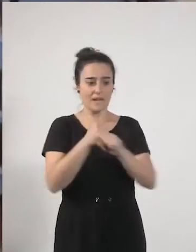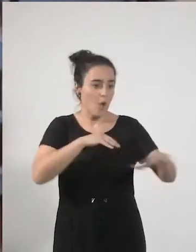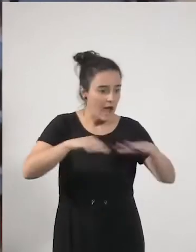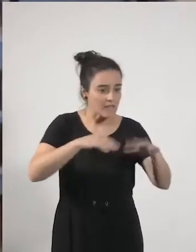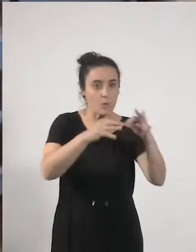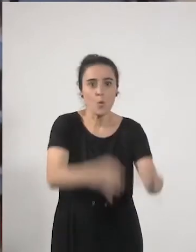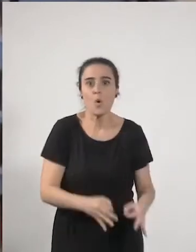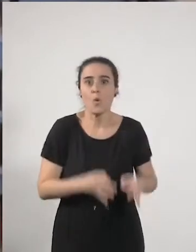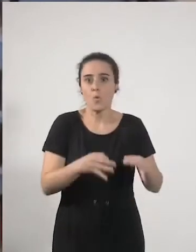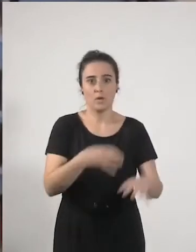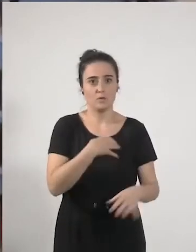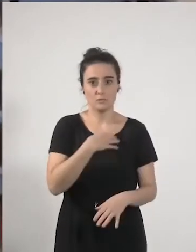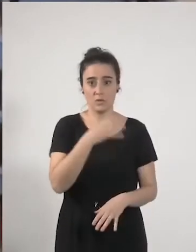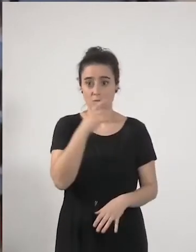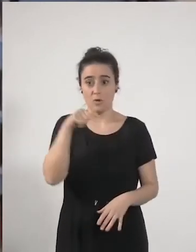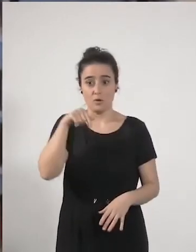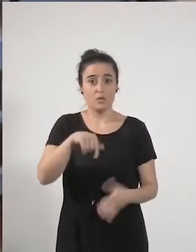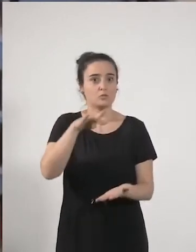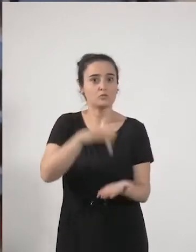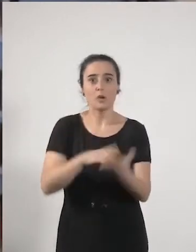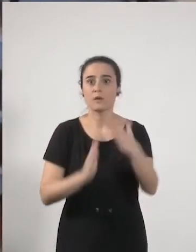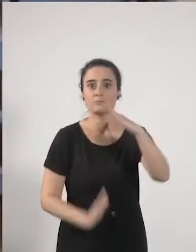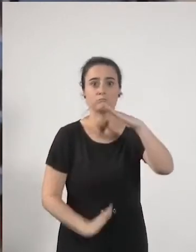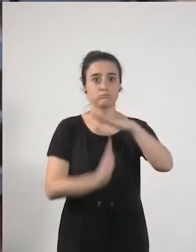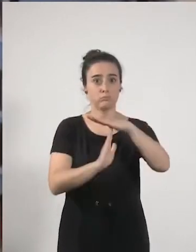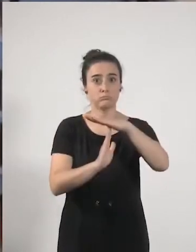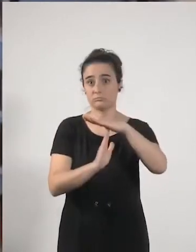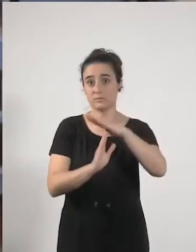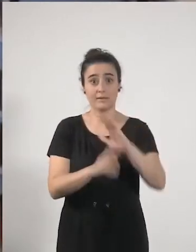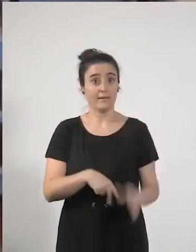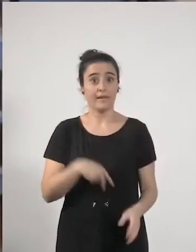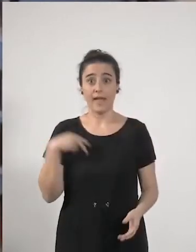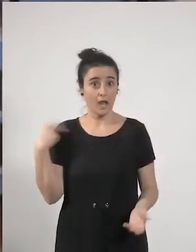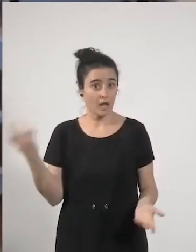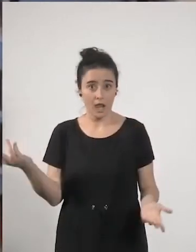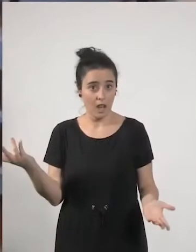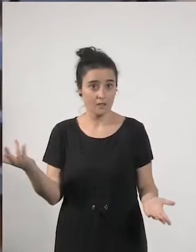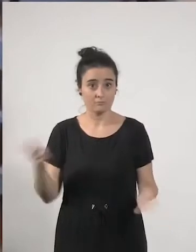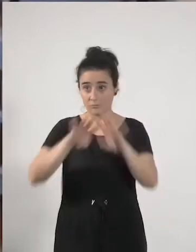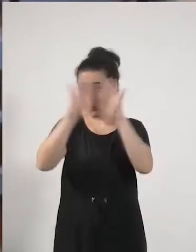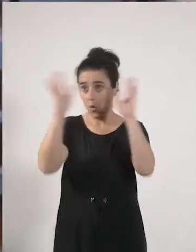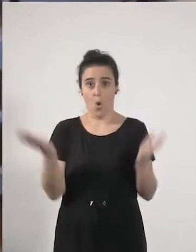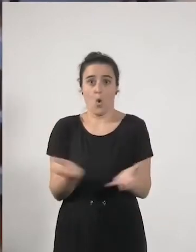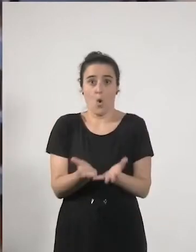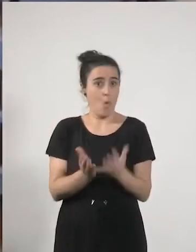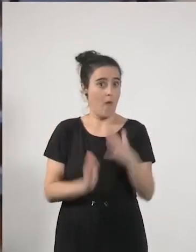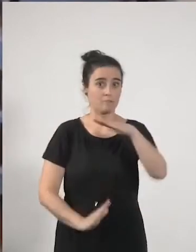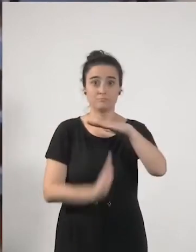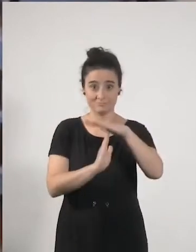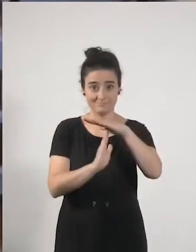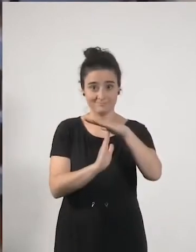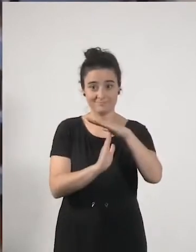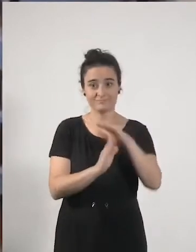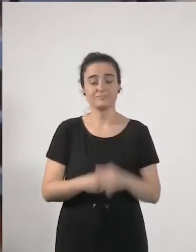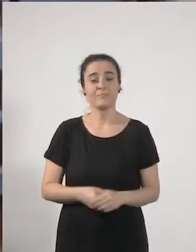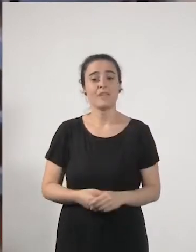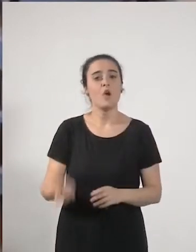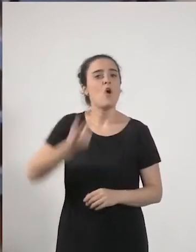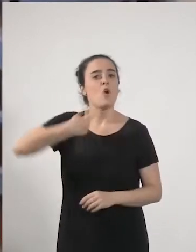ha sido una pausa general y global y, por supuesto, no somos